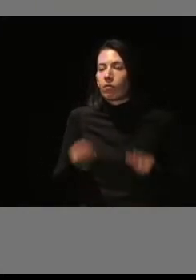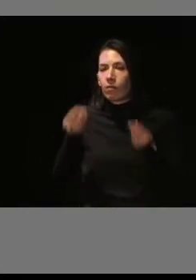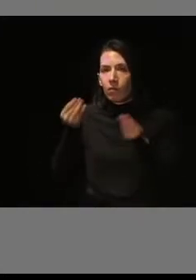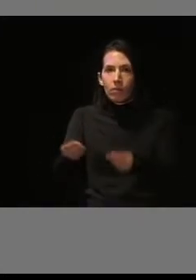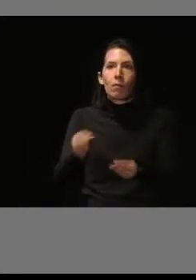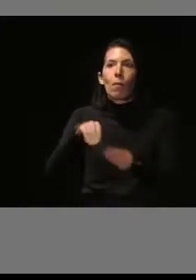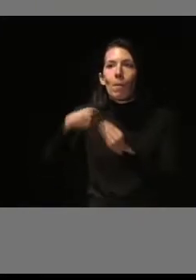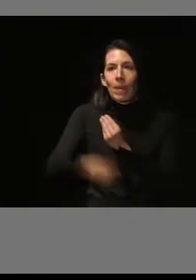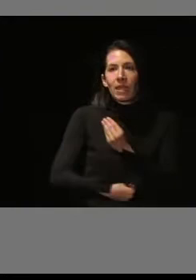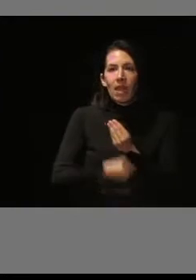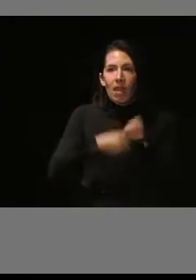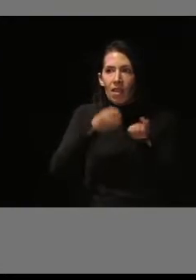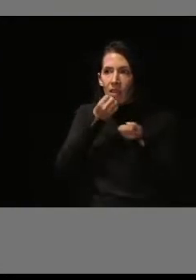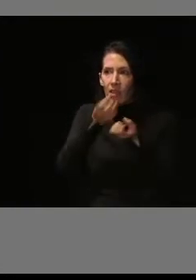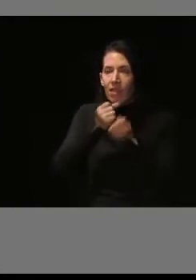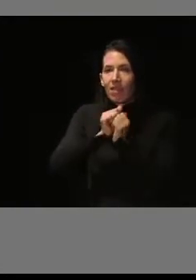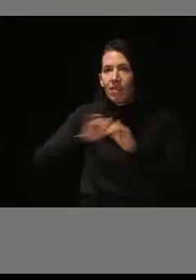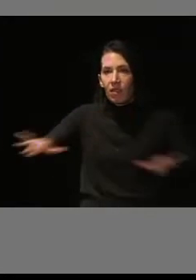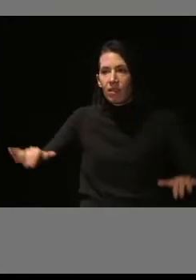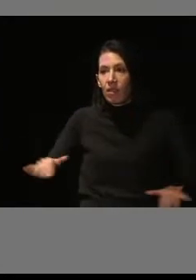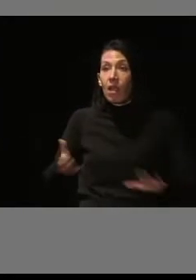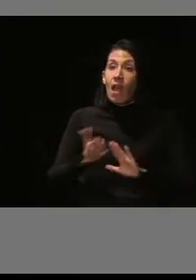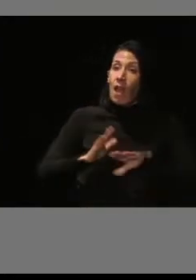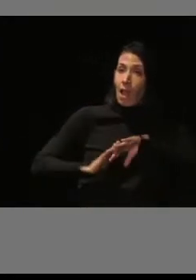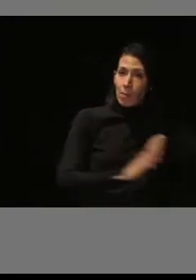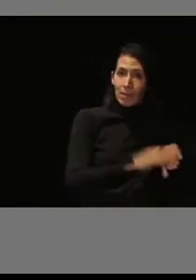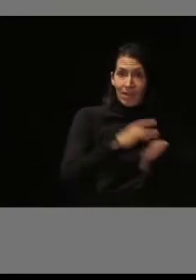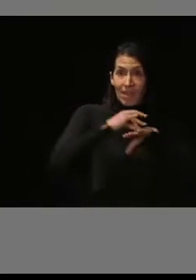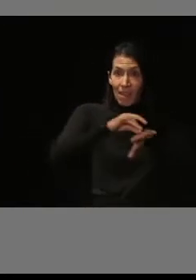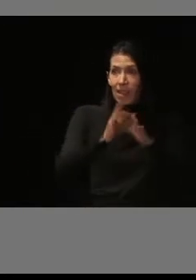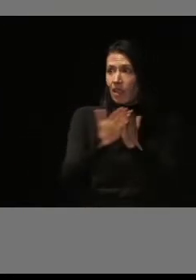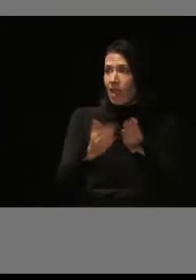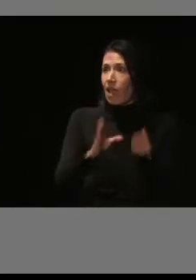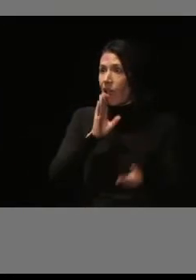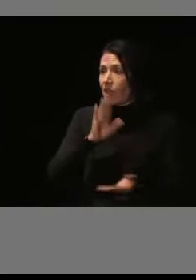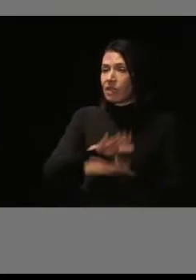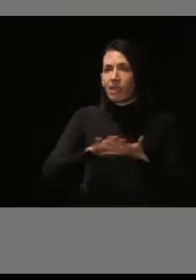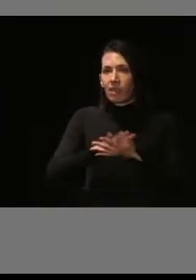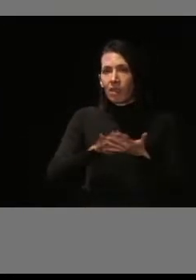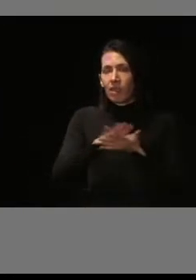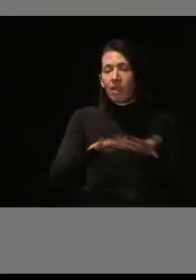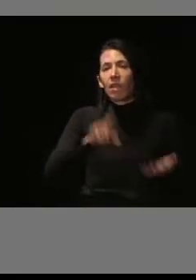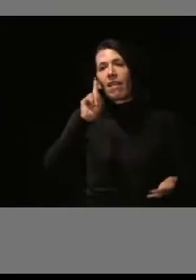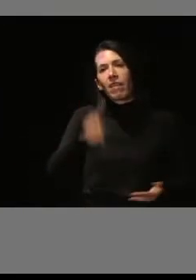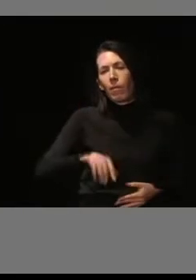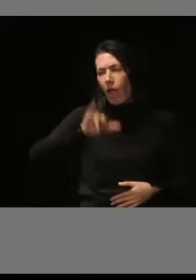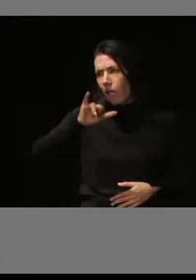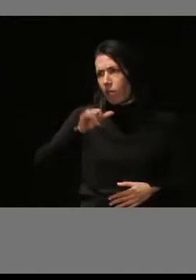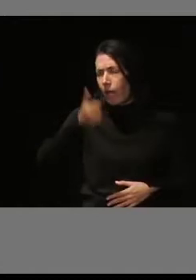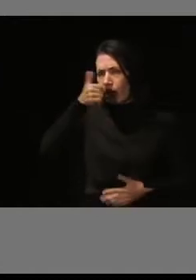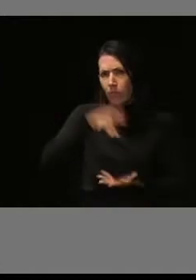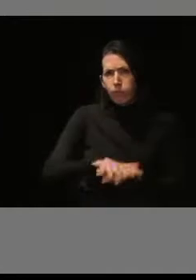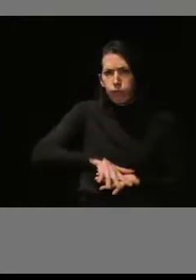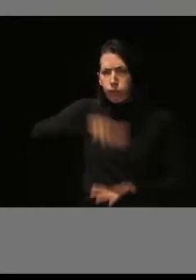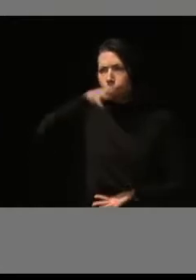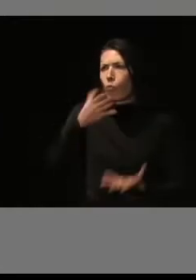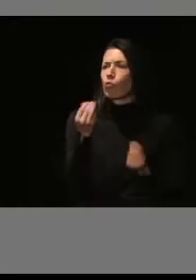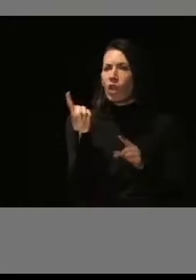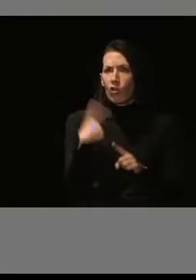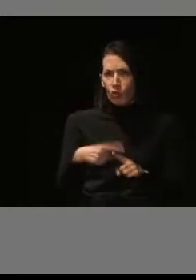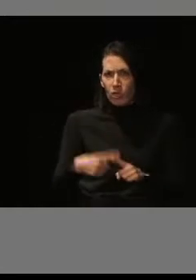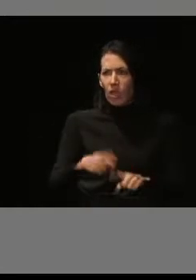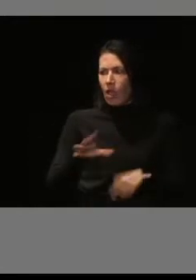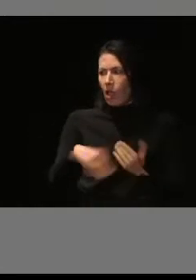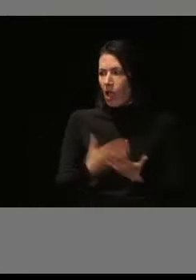divulgativo. Aparte de la guía a que anteriormente me he referido, pues, disponemos de mucho material que incluso